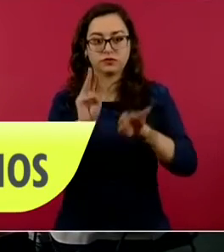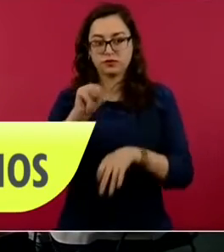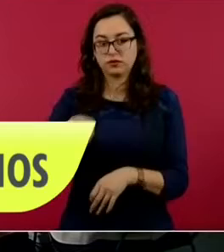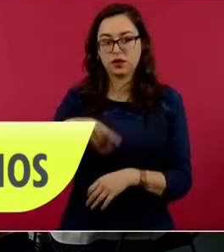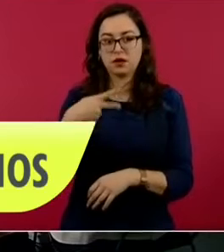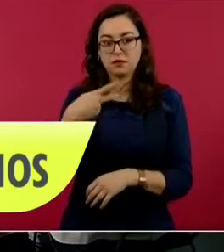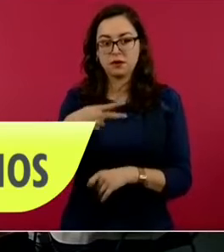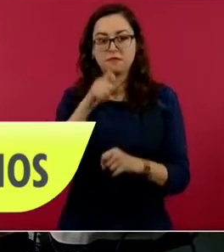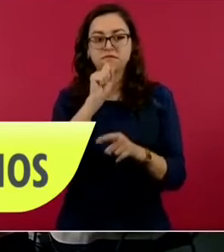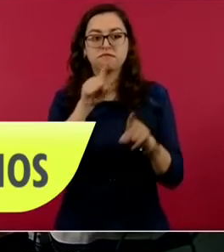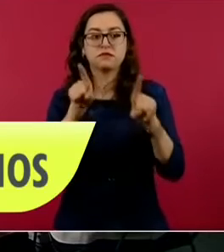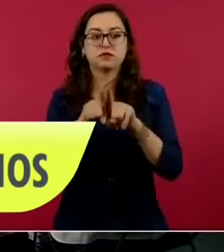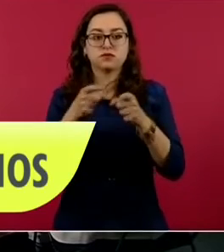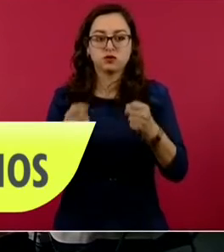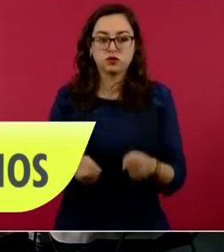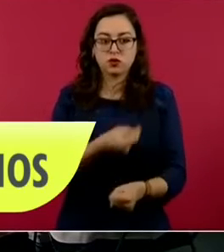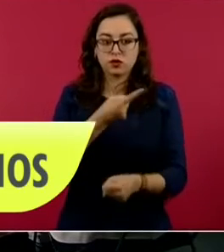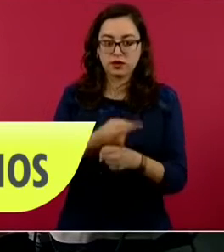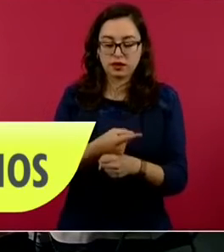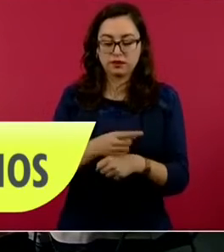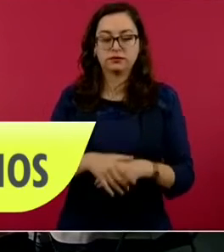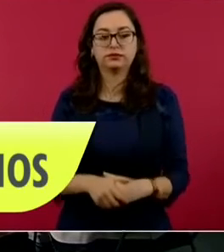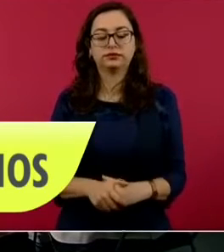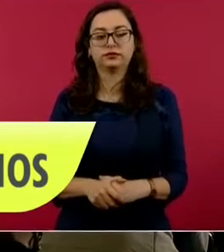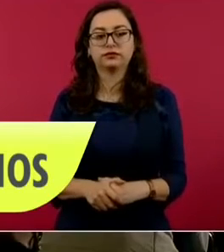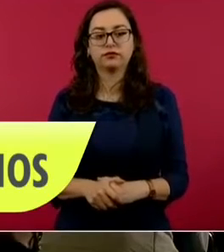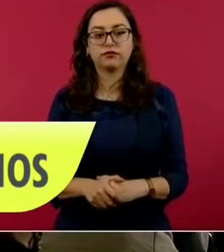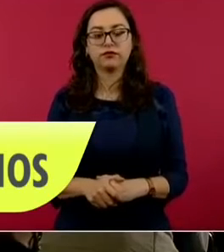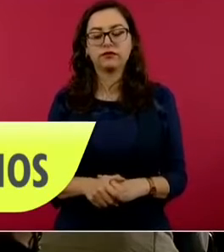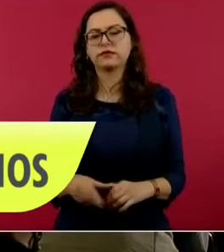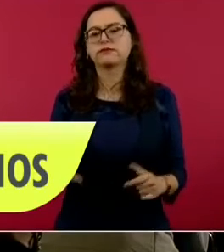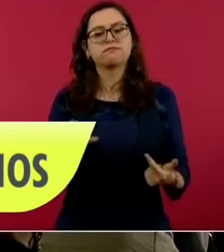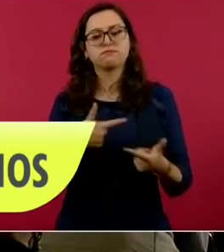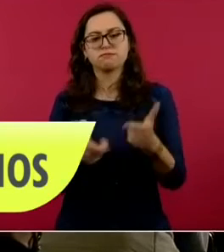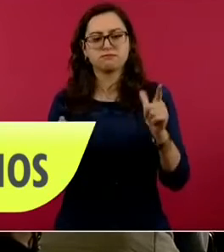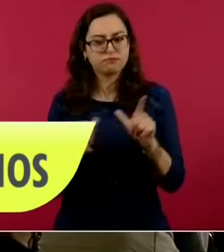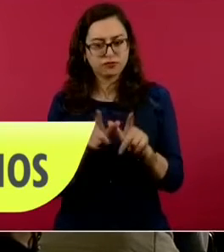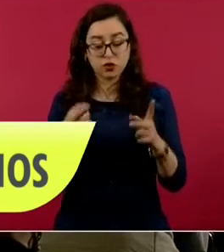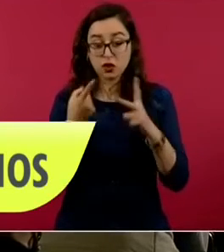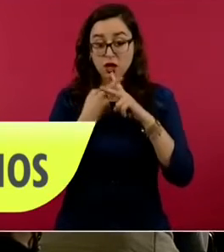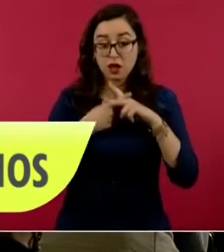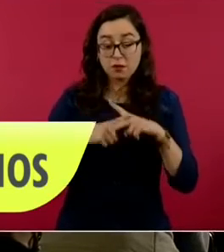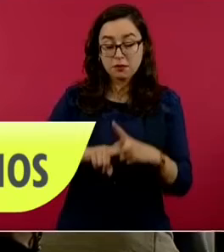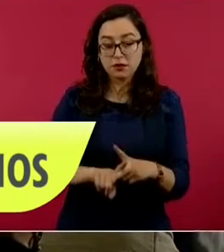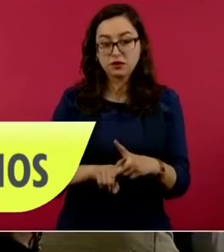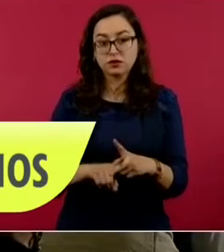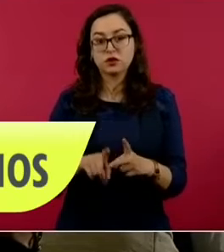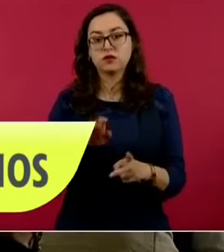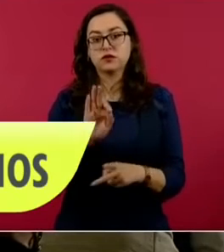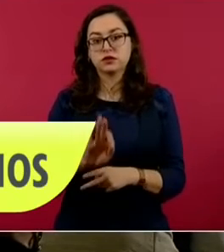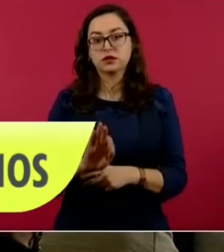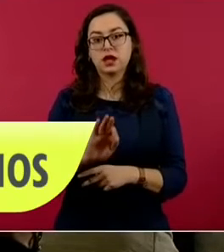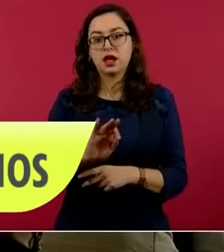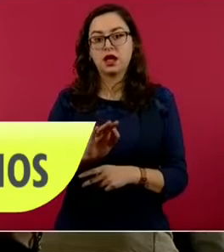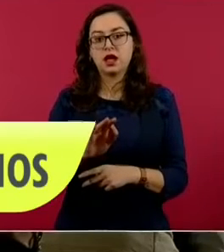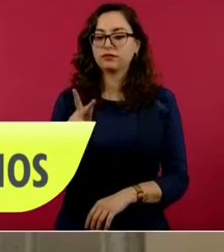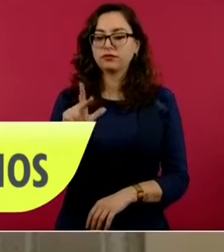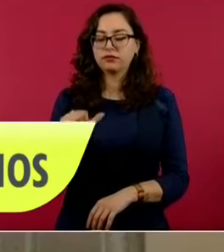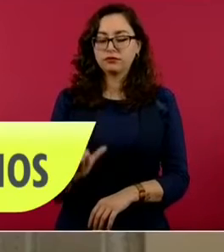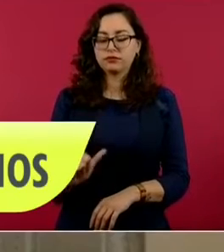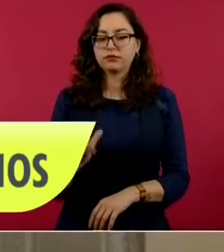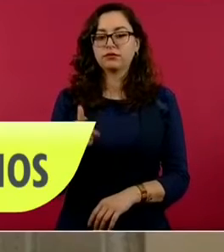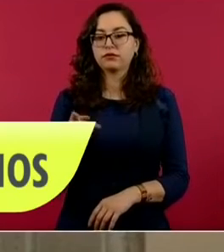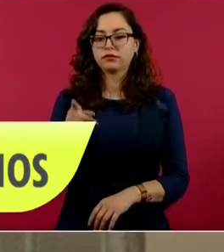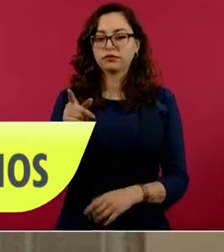logró la aprehensión de 18 personas por homicidio y 7 más por feminicidio. Esto fue gracias al trabajo en conjunto, dijo de la